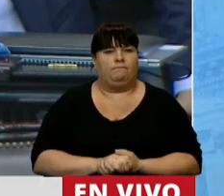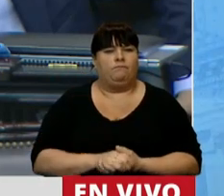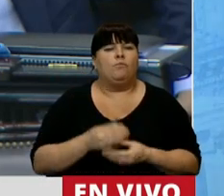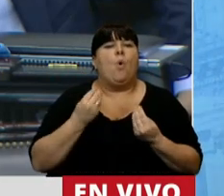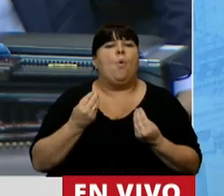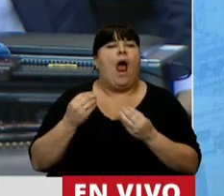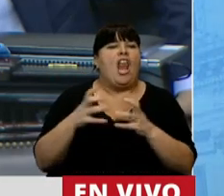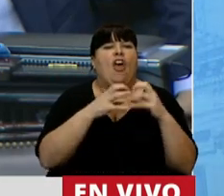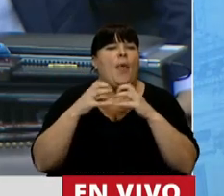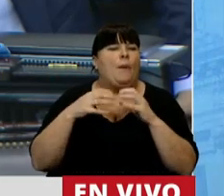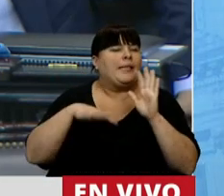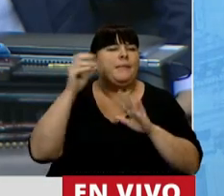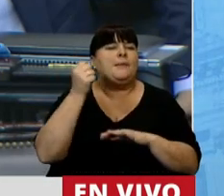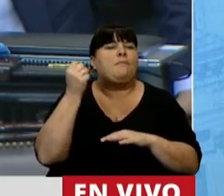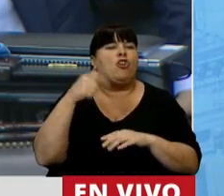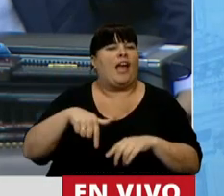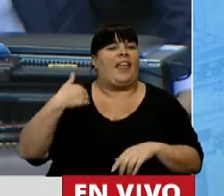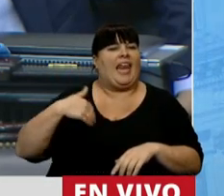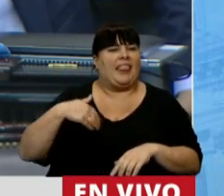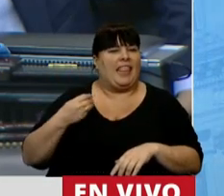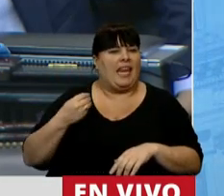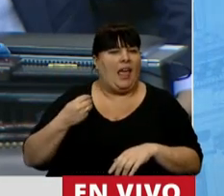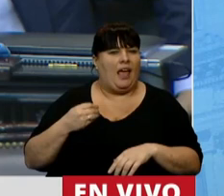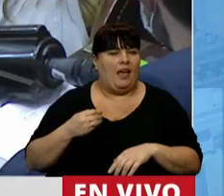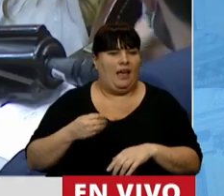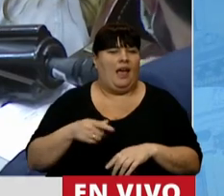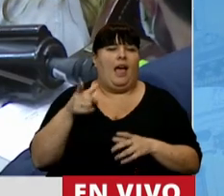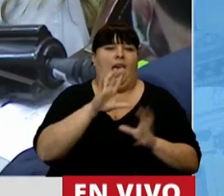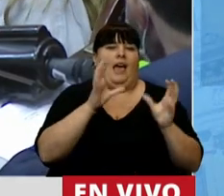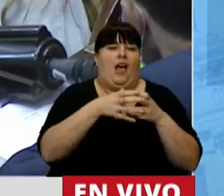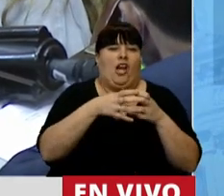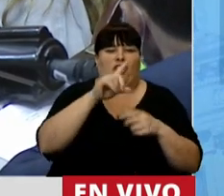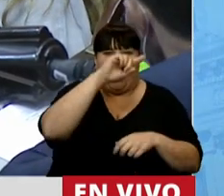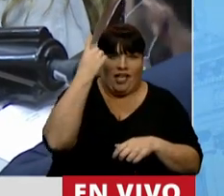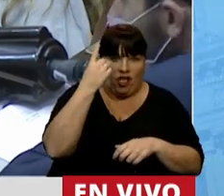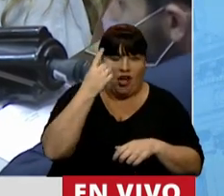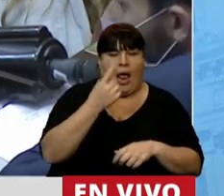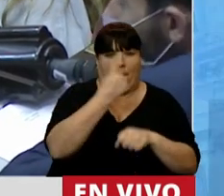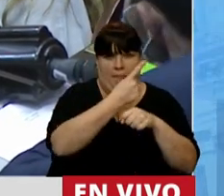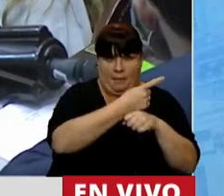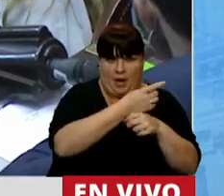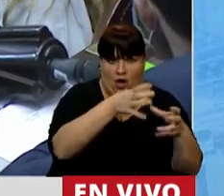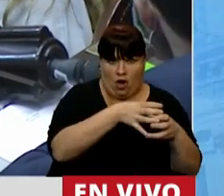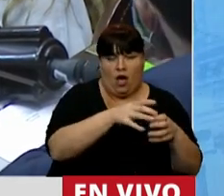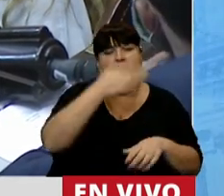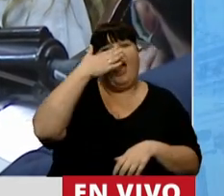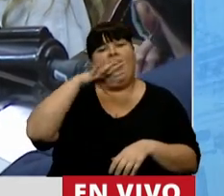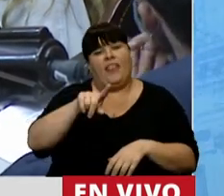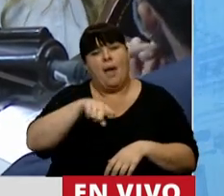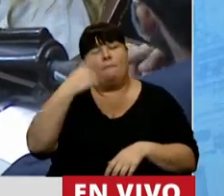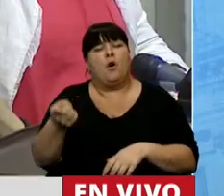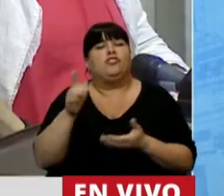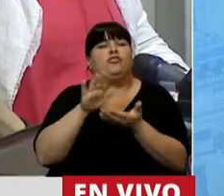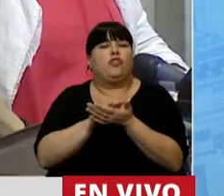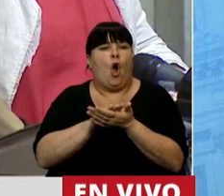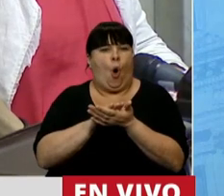¿cuáles fueron las discusiones centrales que se dieron en la Argentina? En la organización nacional primero, luego en